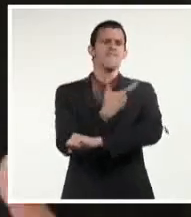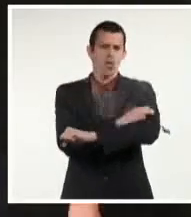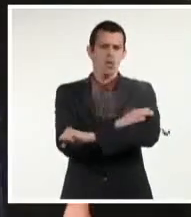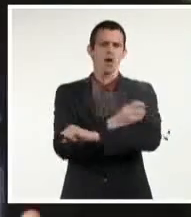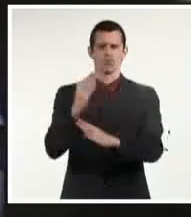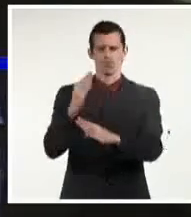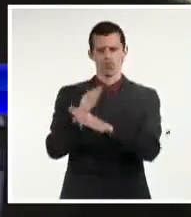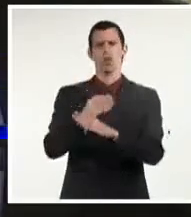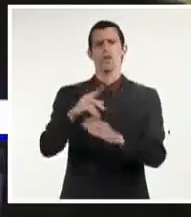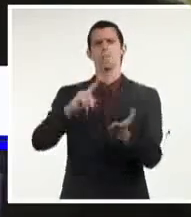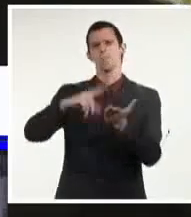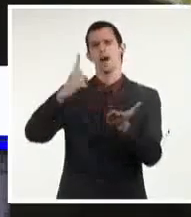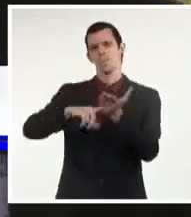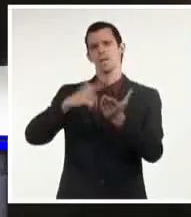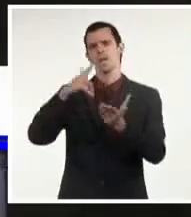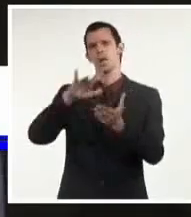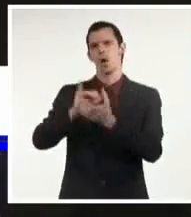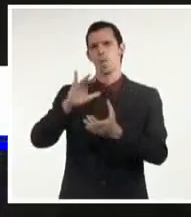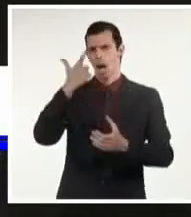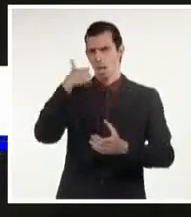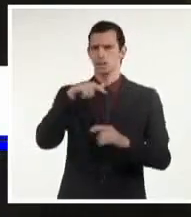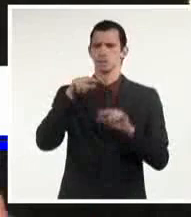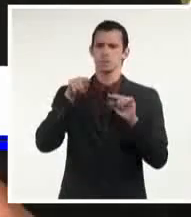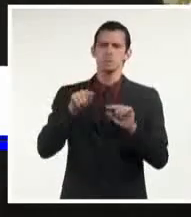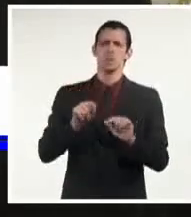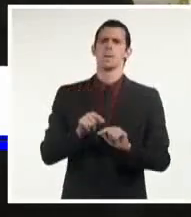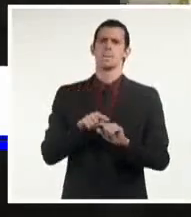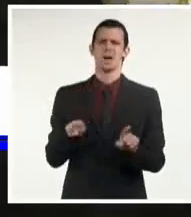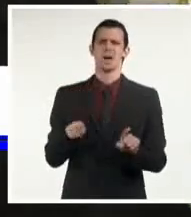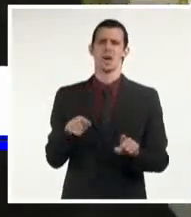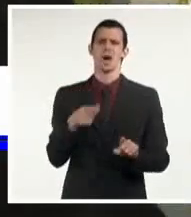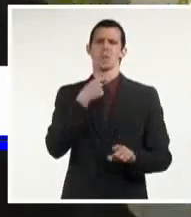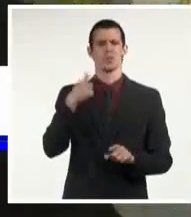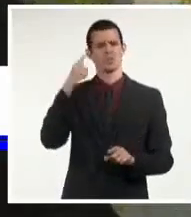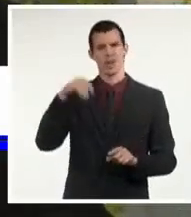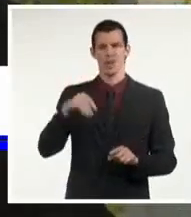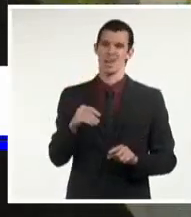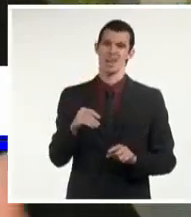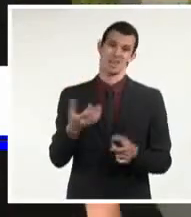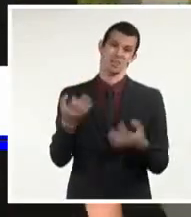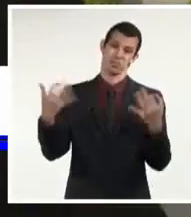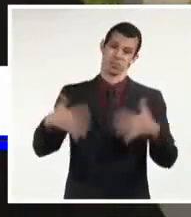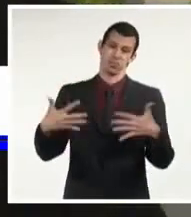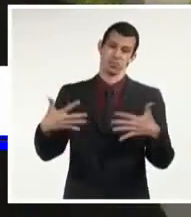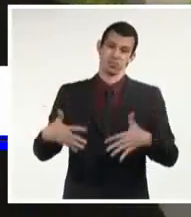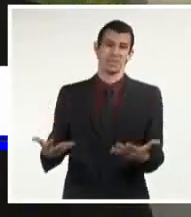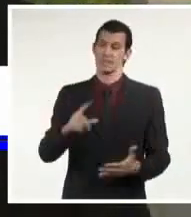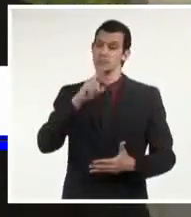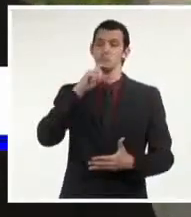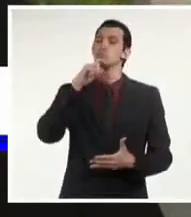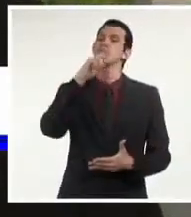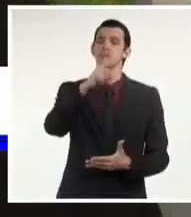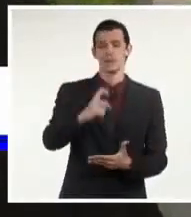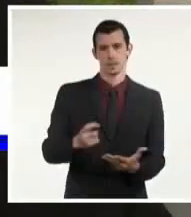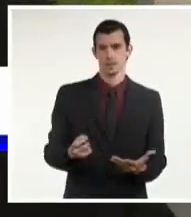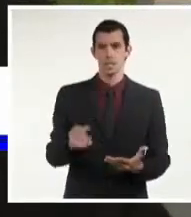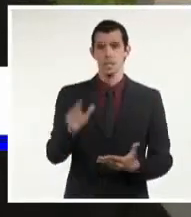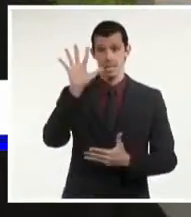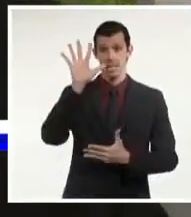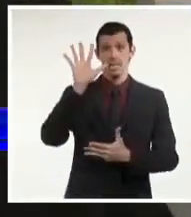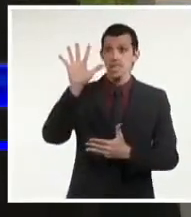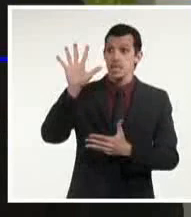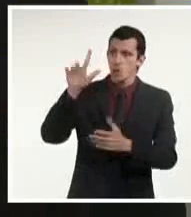en el mundo, que tienen un nivel de desempeño, sin embargo los precios de estas vacunas, que son en general de grandes